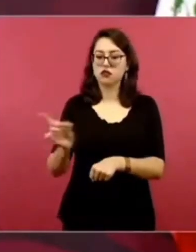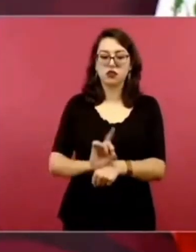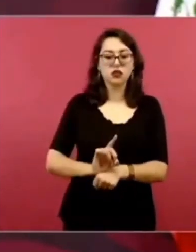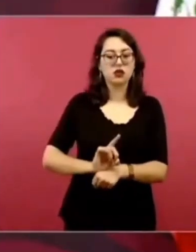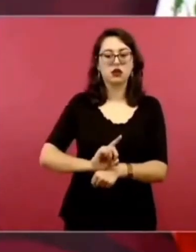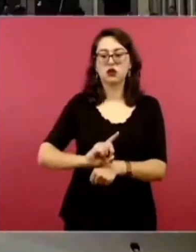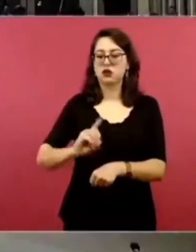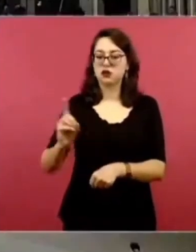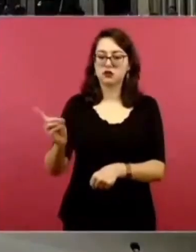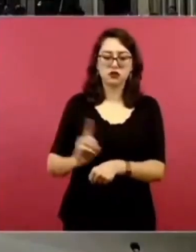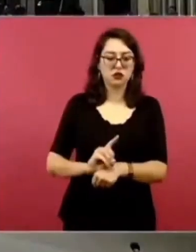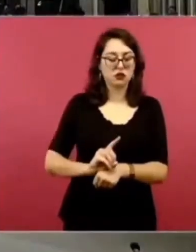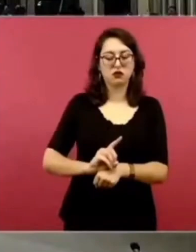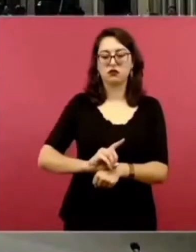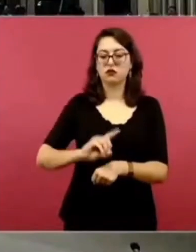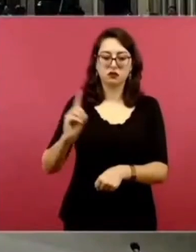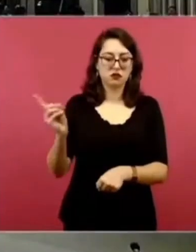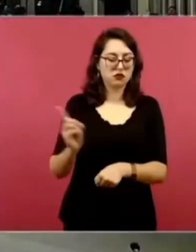Eh,